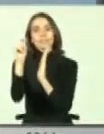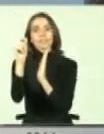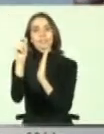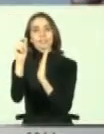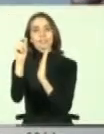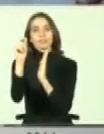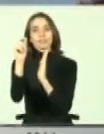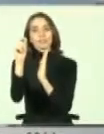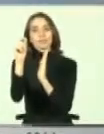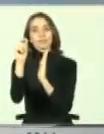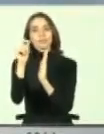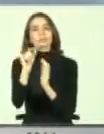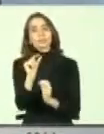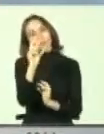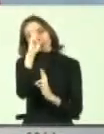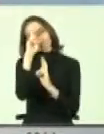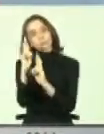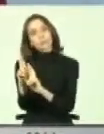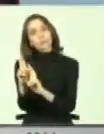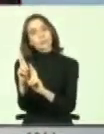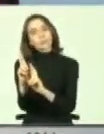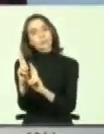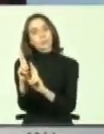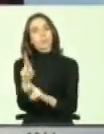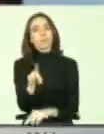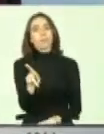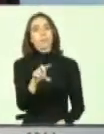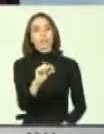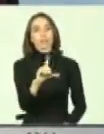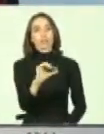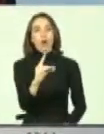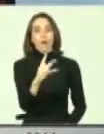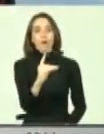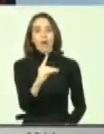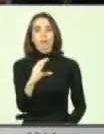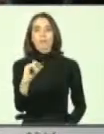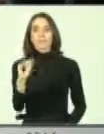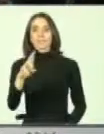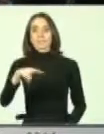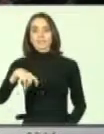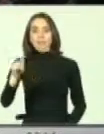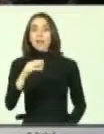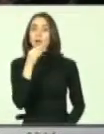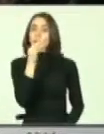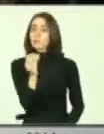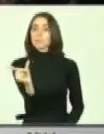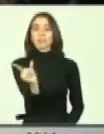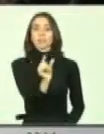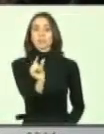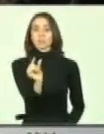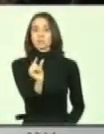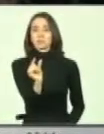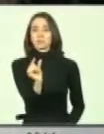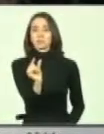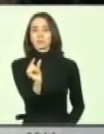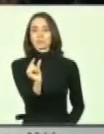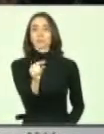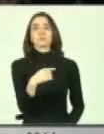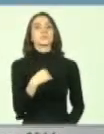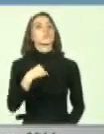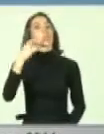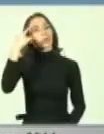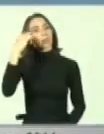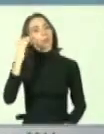y este pequeño homenaje a Soledad Cisterna. Y decirles, mire, muy brevemente, yo